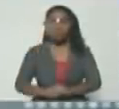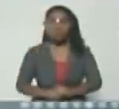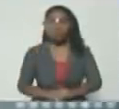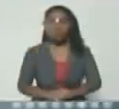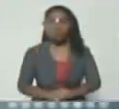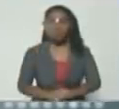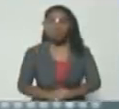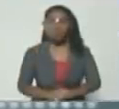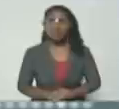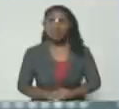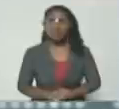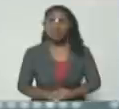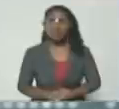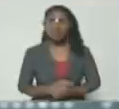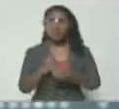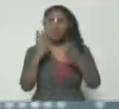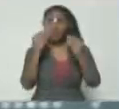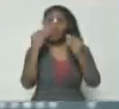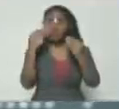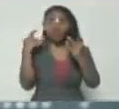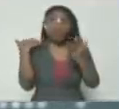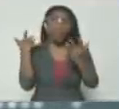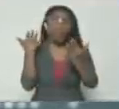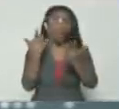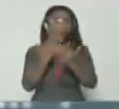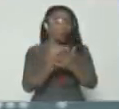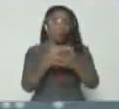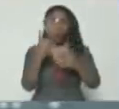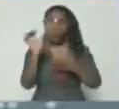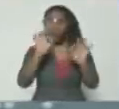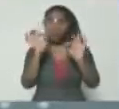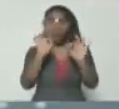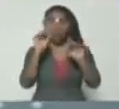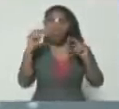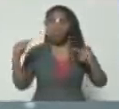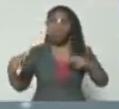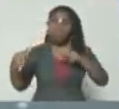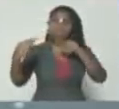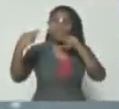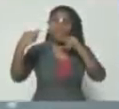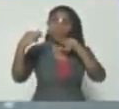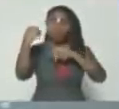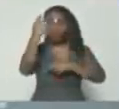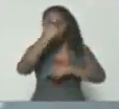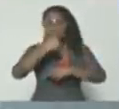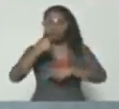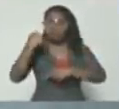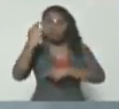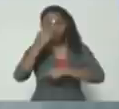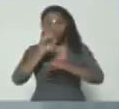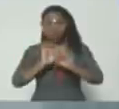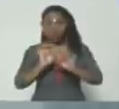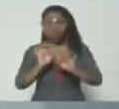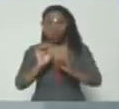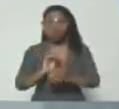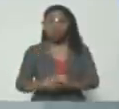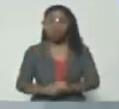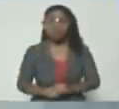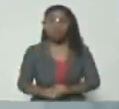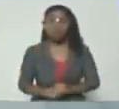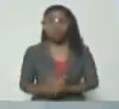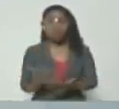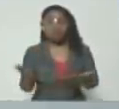Hace muchos años que no nos veíamos las caras con Fede Cámara. Y